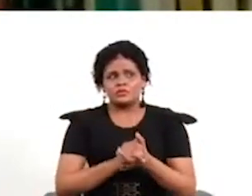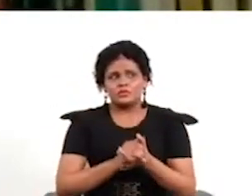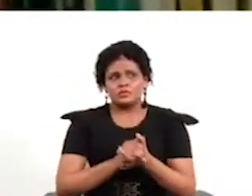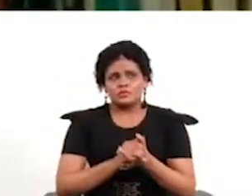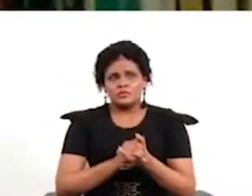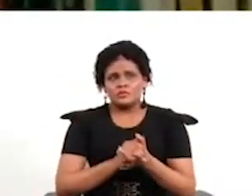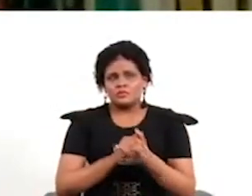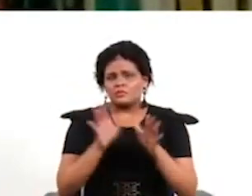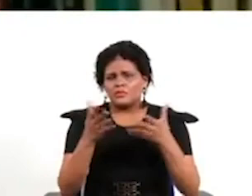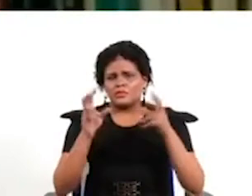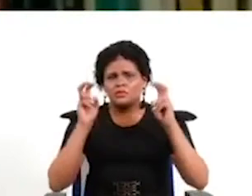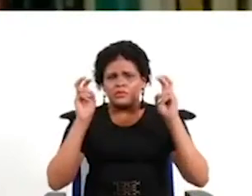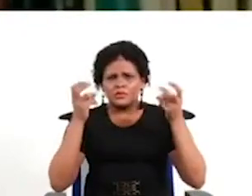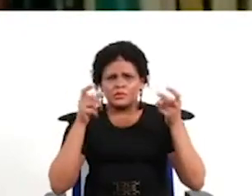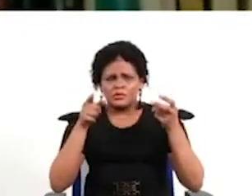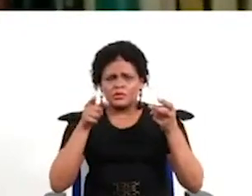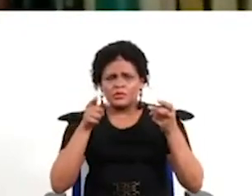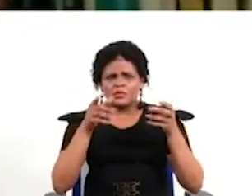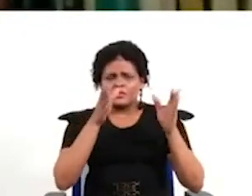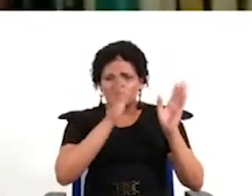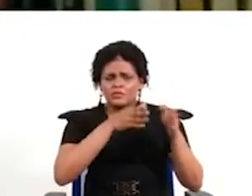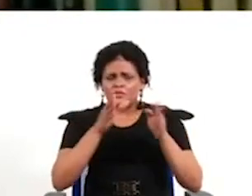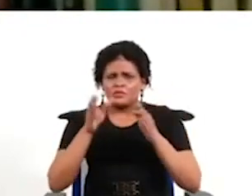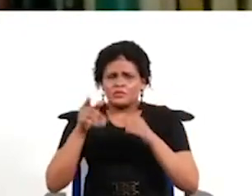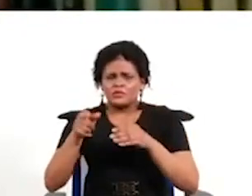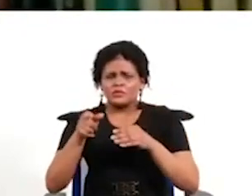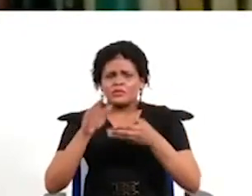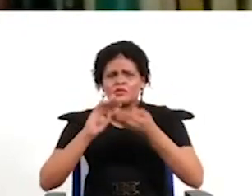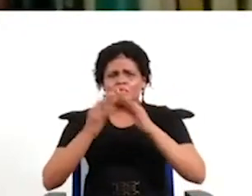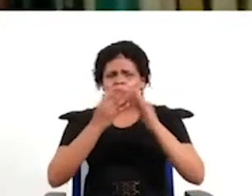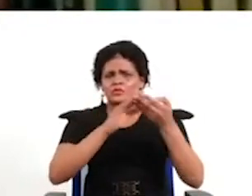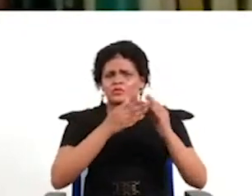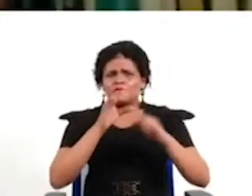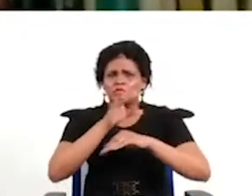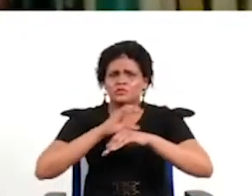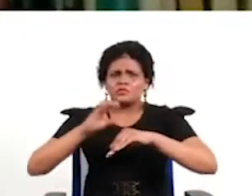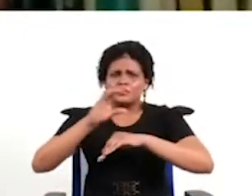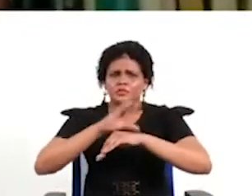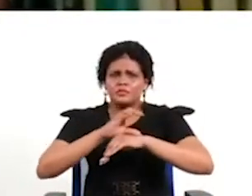el tema de las organizaciones de la sociedad civil también debe ser tratado